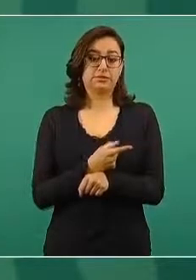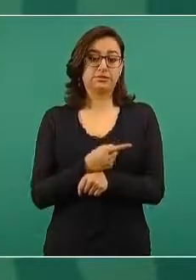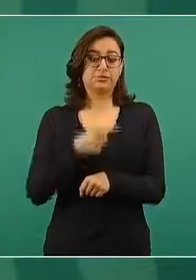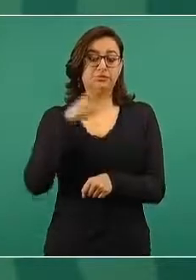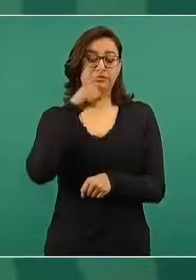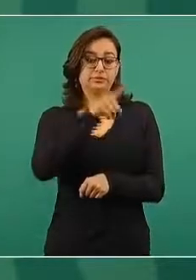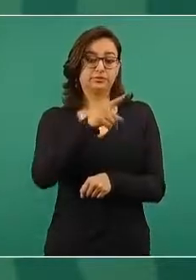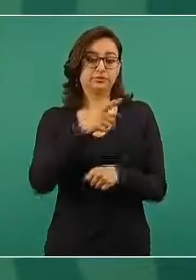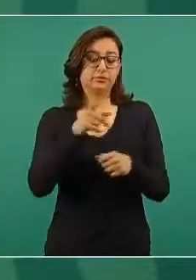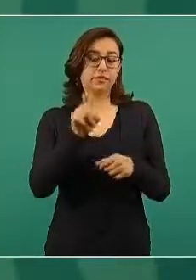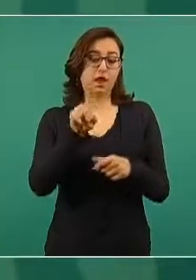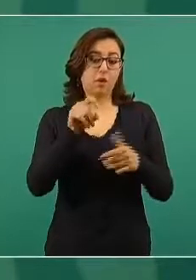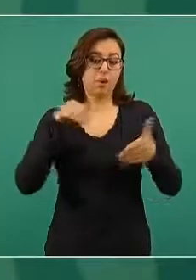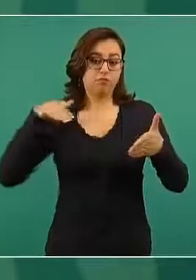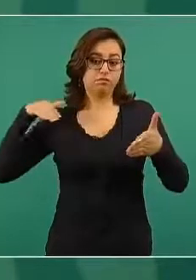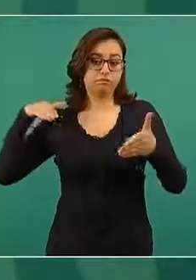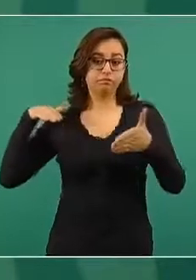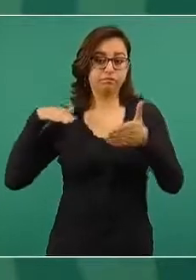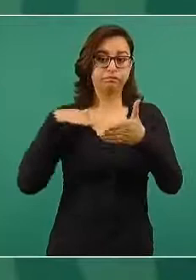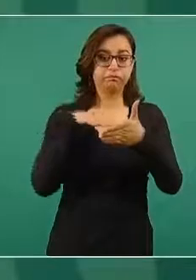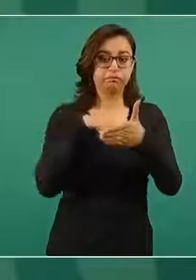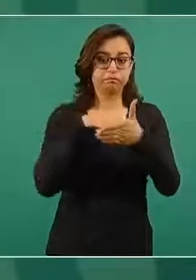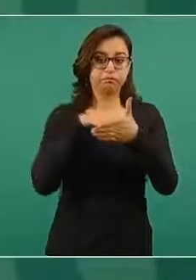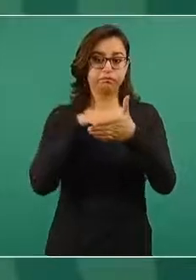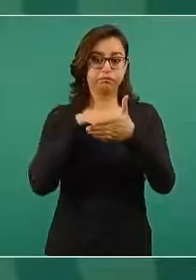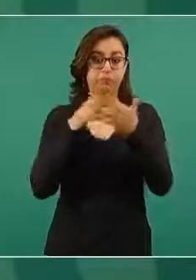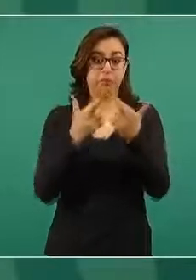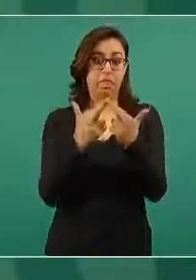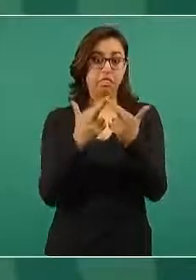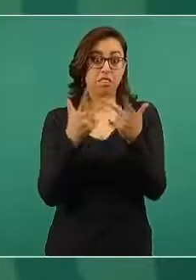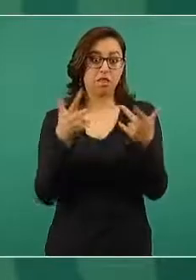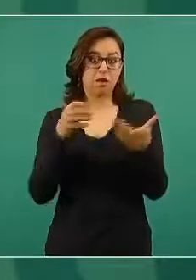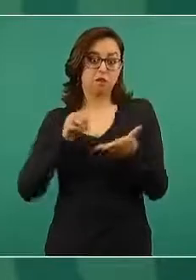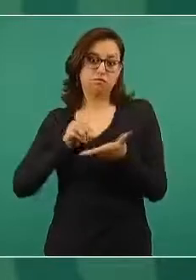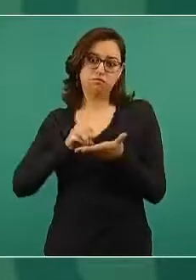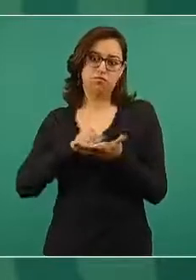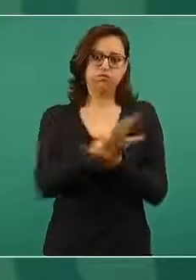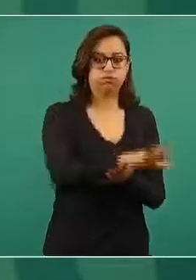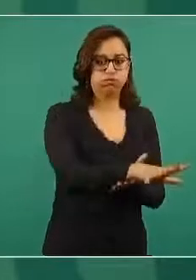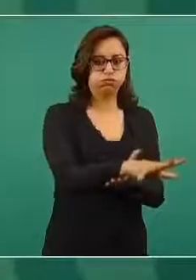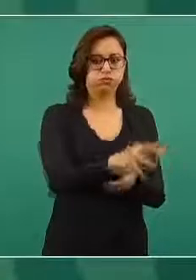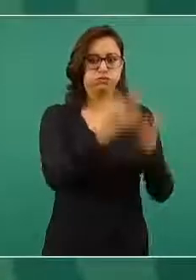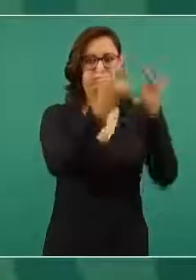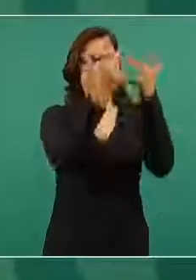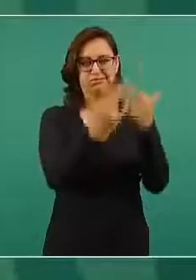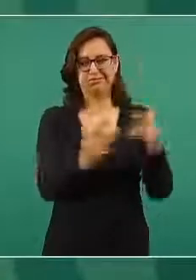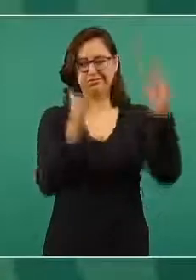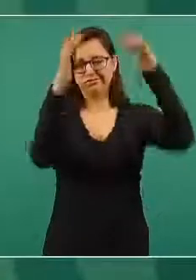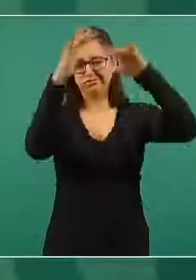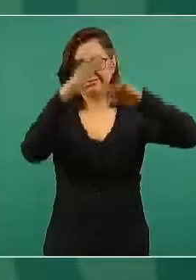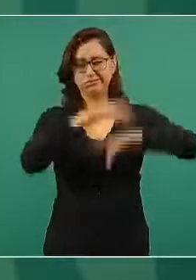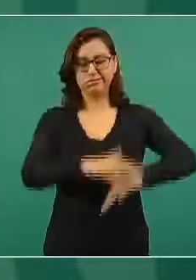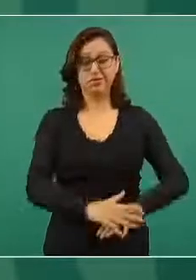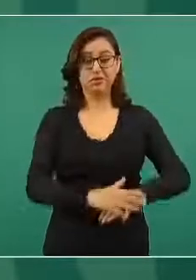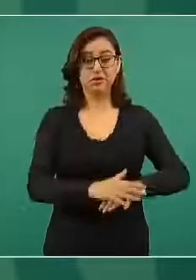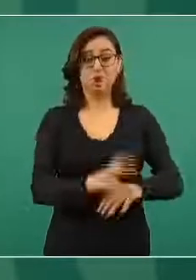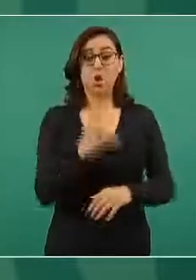quedaron atrapados. Nosotros, desde hace ocho días,